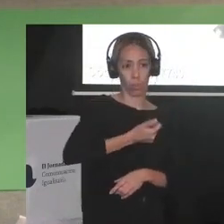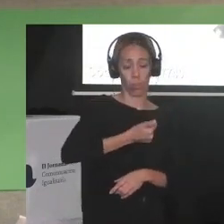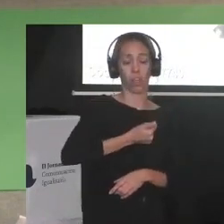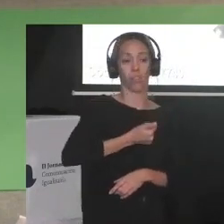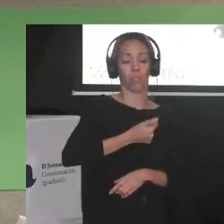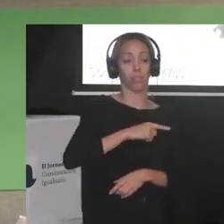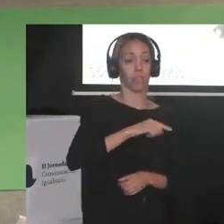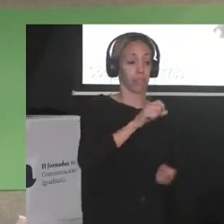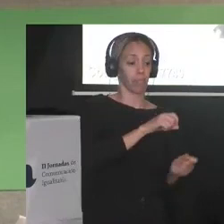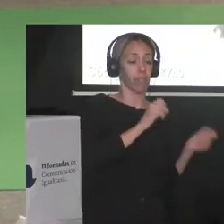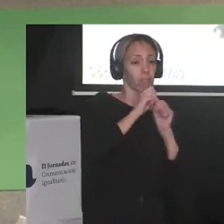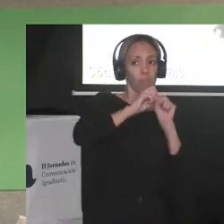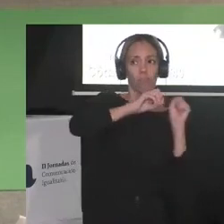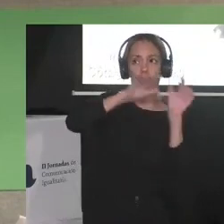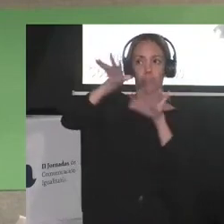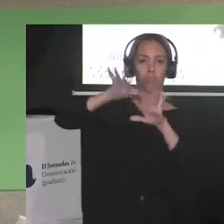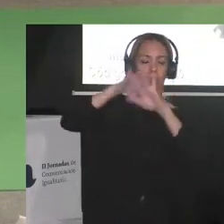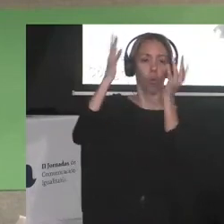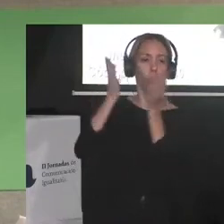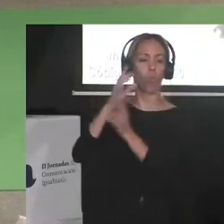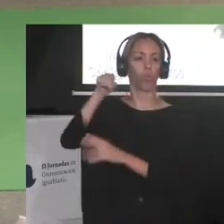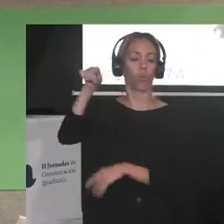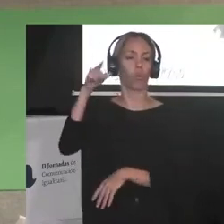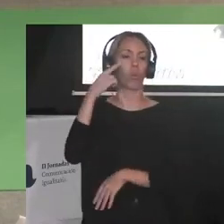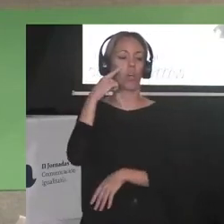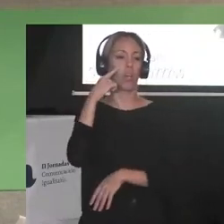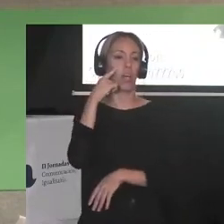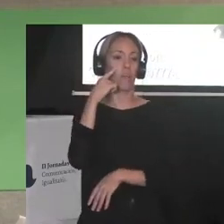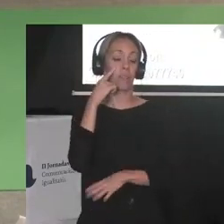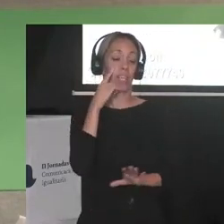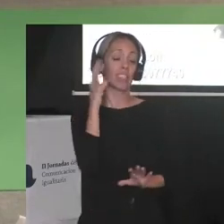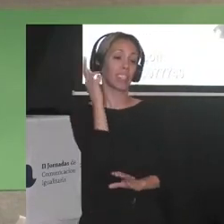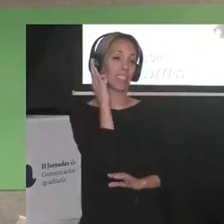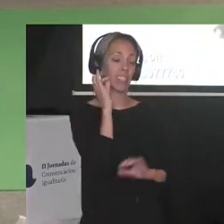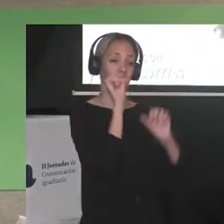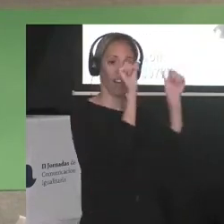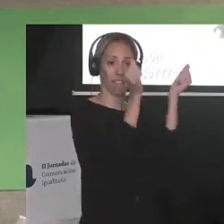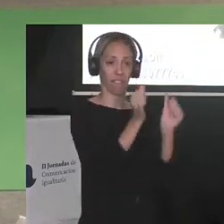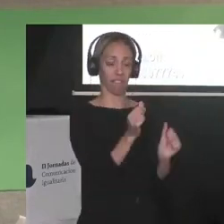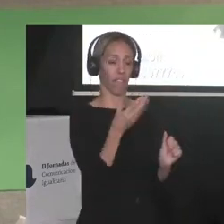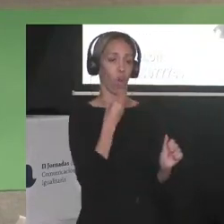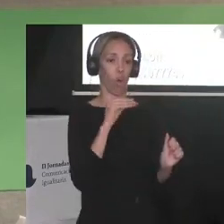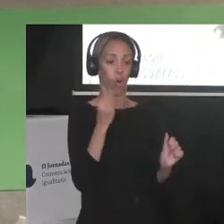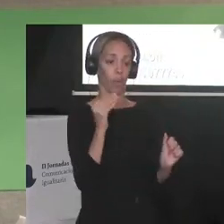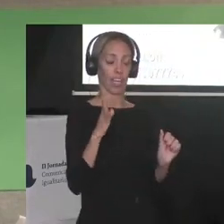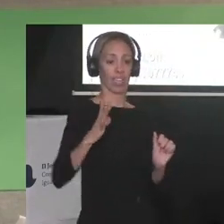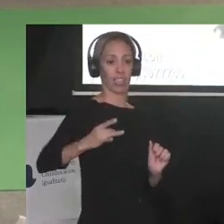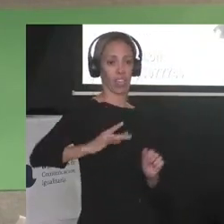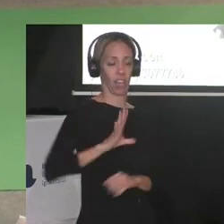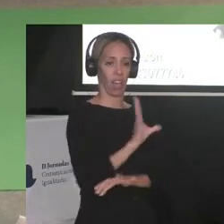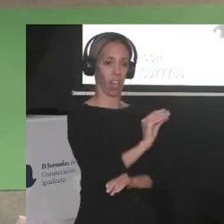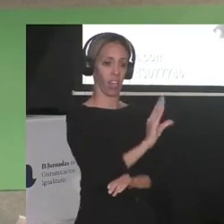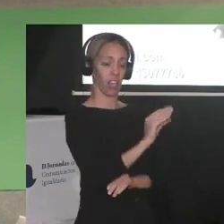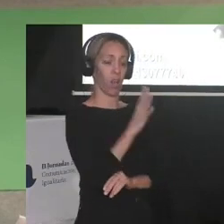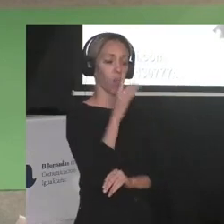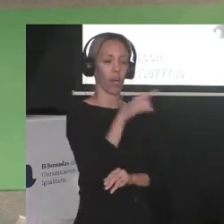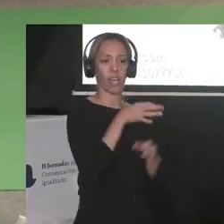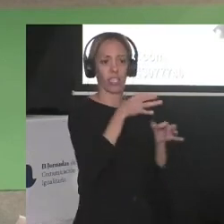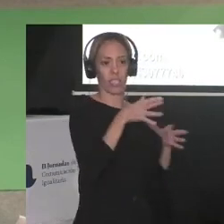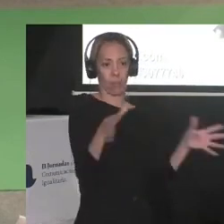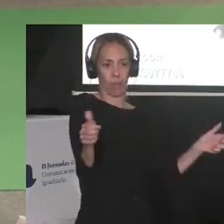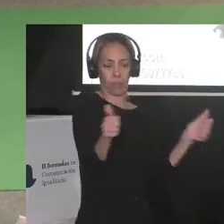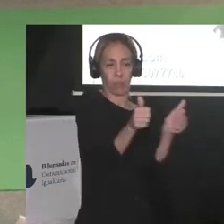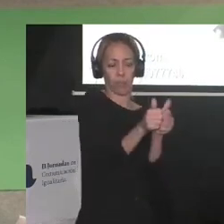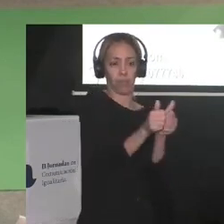apareció al otro lado del mundo apretado a la teta desnuda de una chica shipiba que nunca se había alejado de los ríos